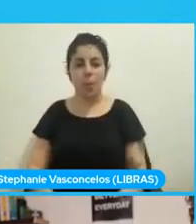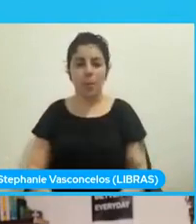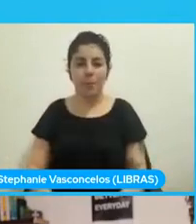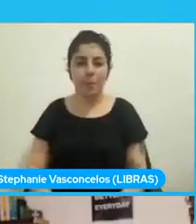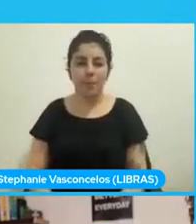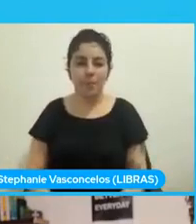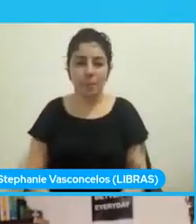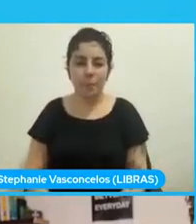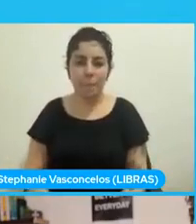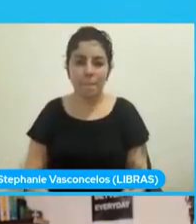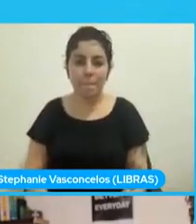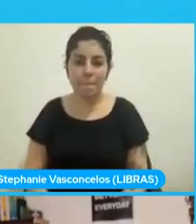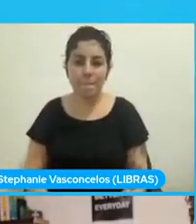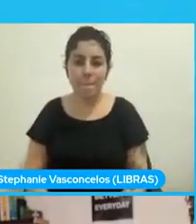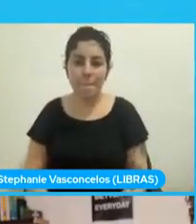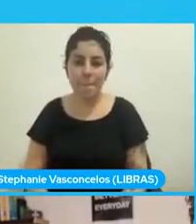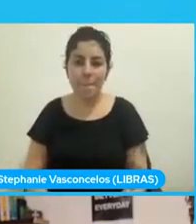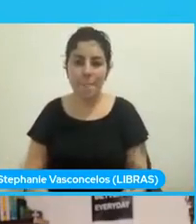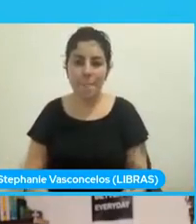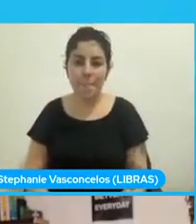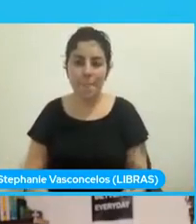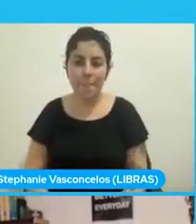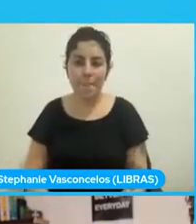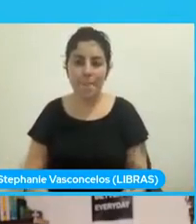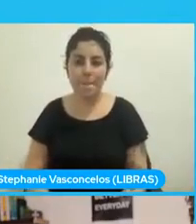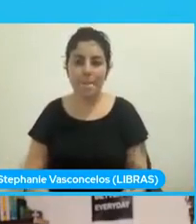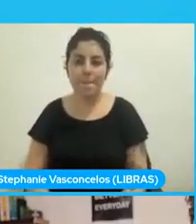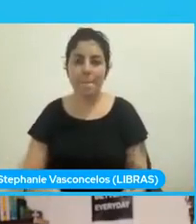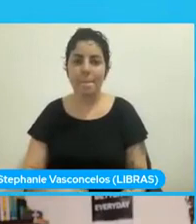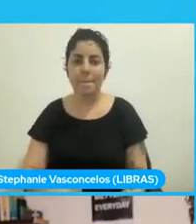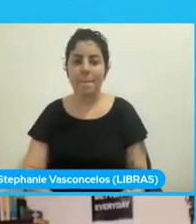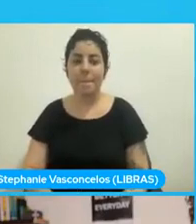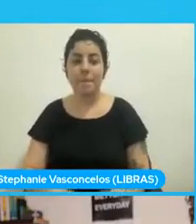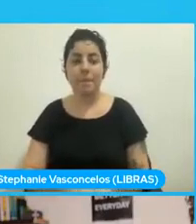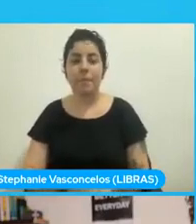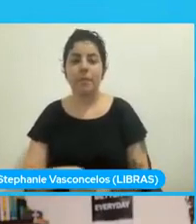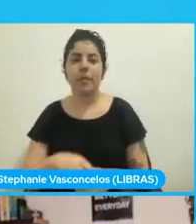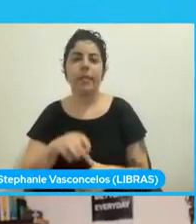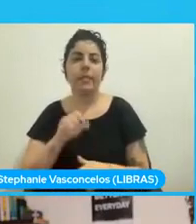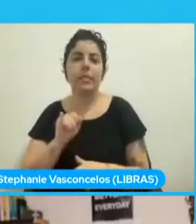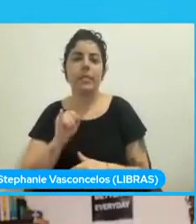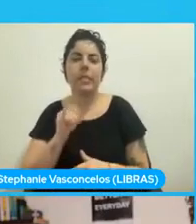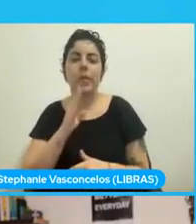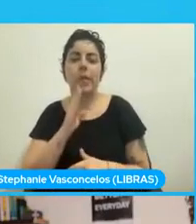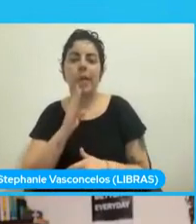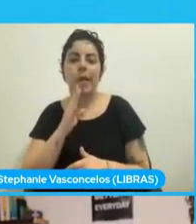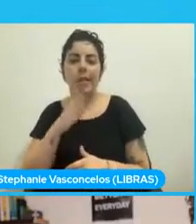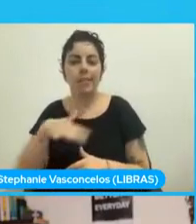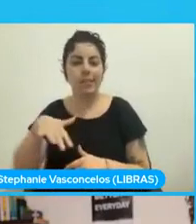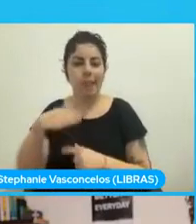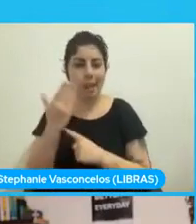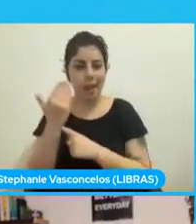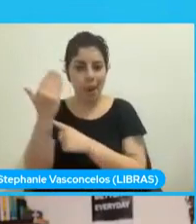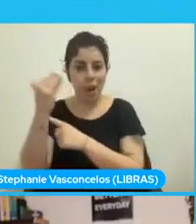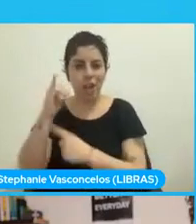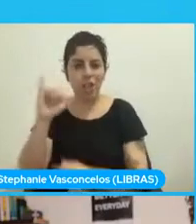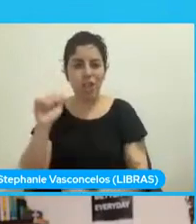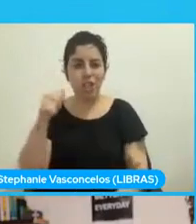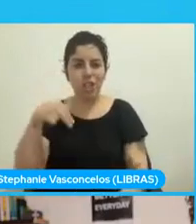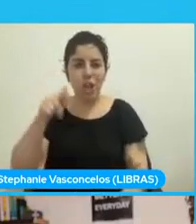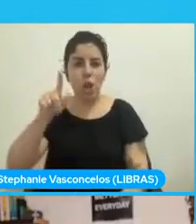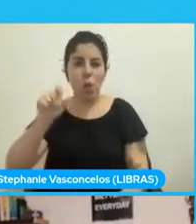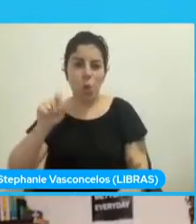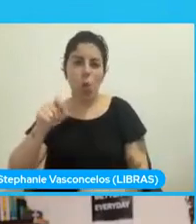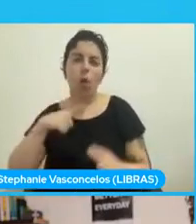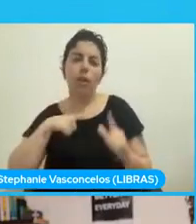que si han trabajado con tecnologías como Django, saben que tienen un template y tienen la